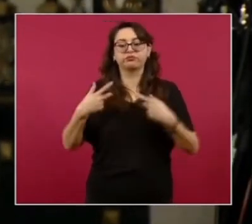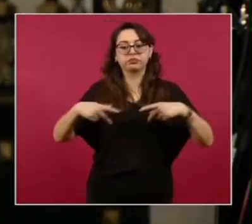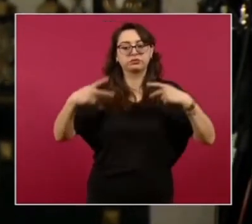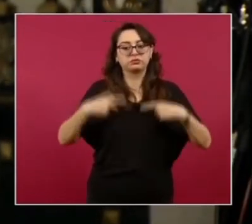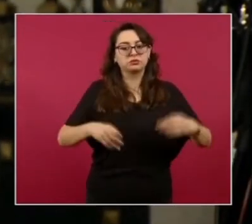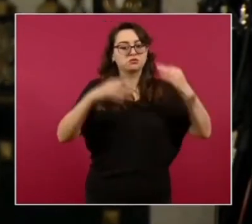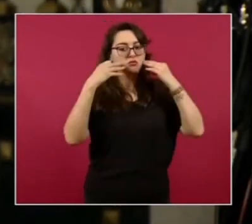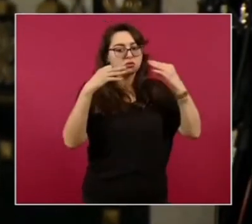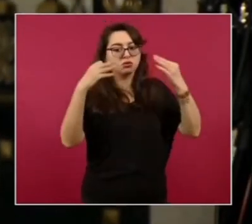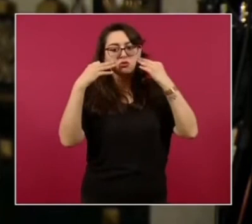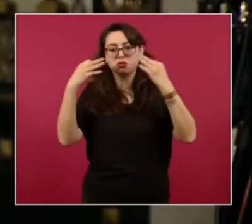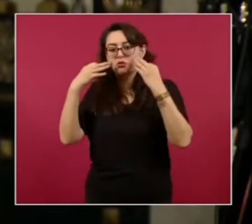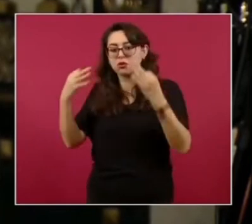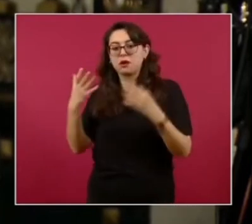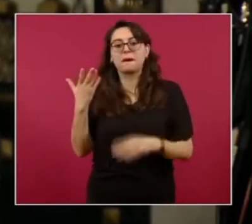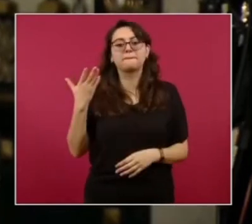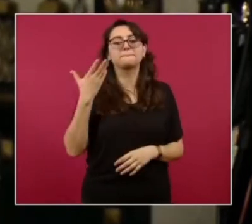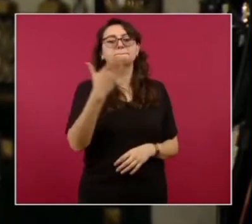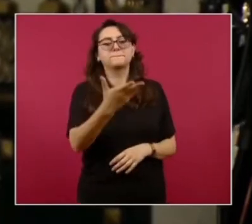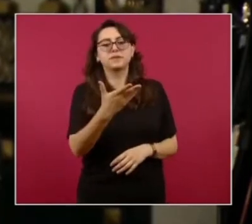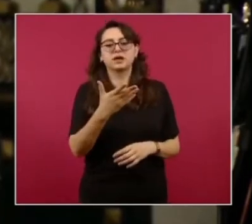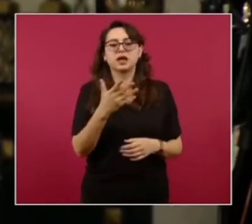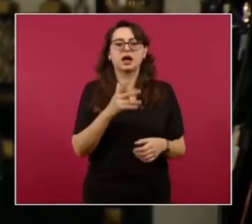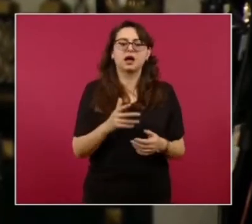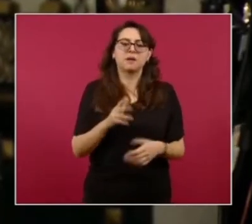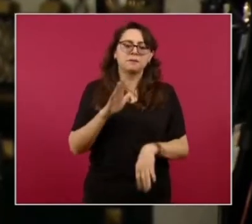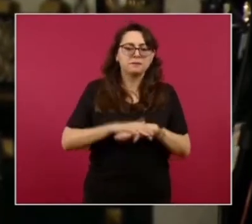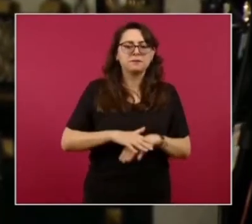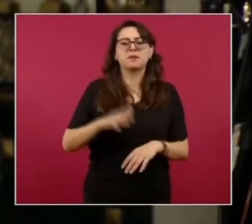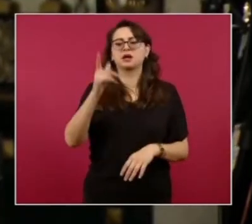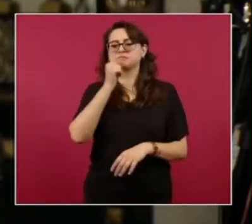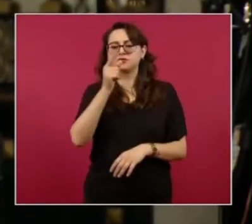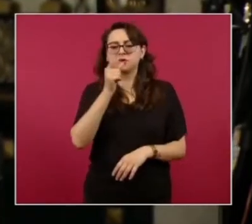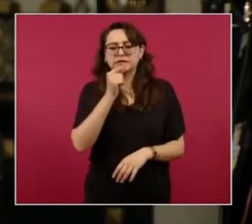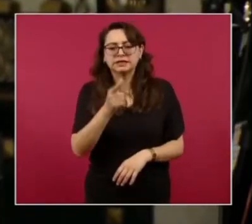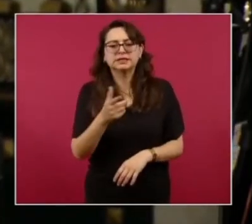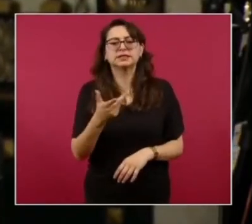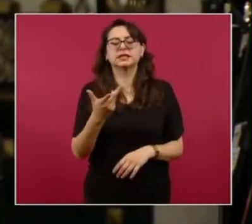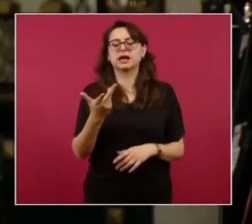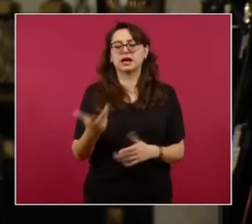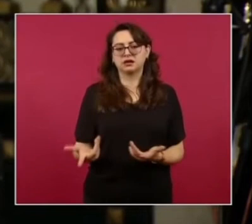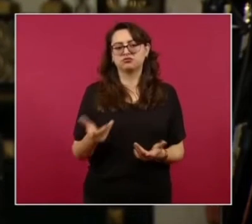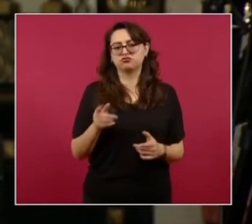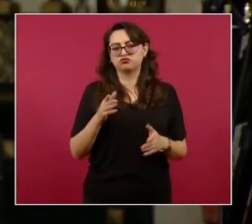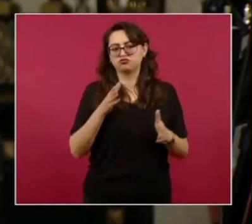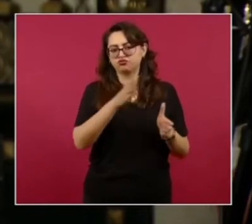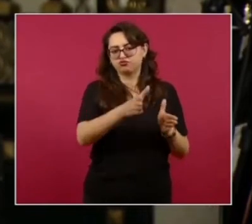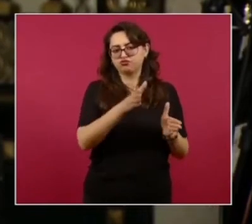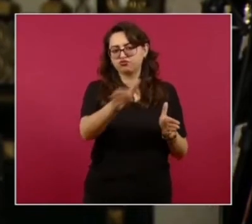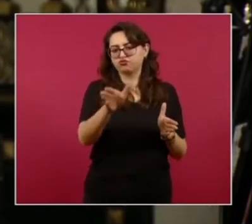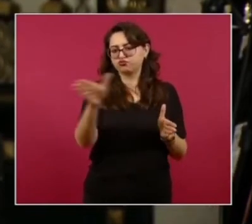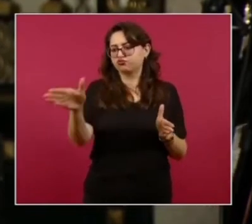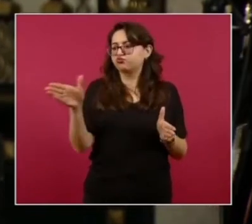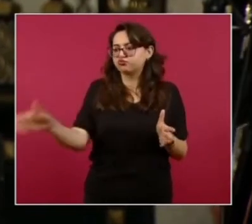permaneciendo la Guardia Nacional a la Secretaría de Defensa el presidente López Obrador es algo que lo tiene preocupado